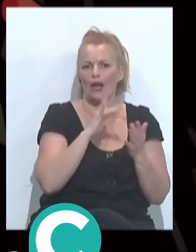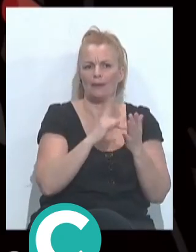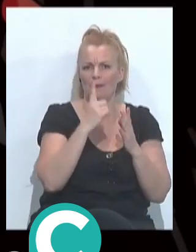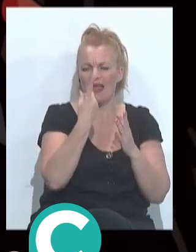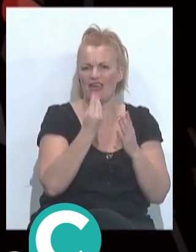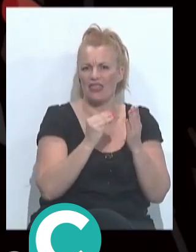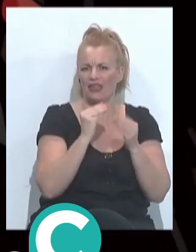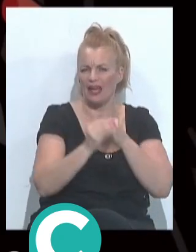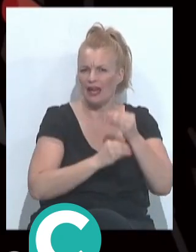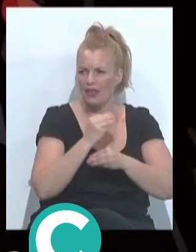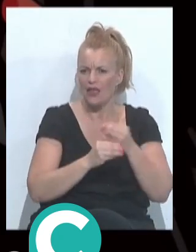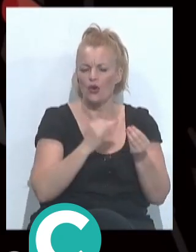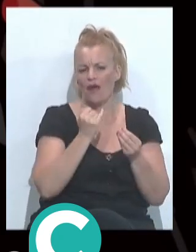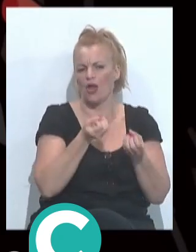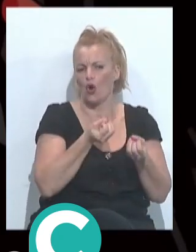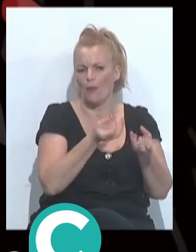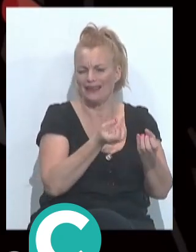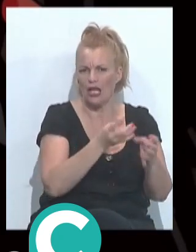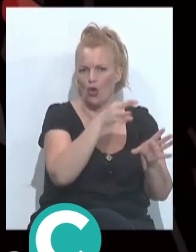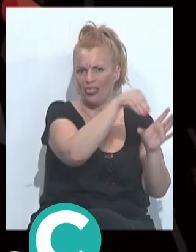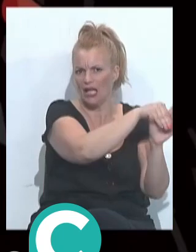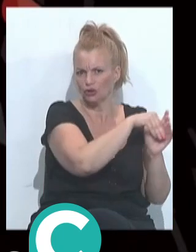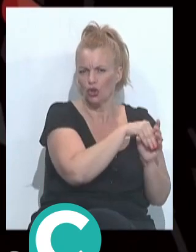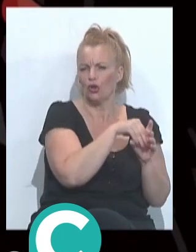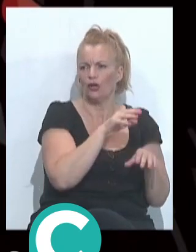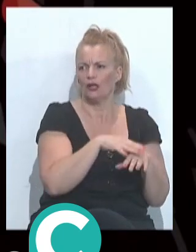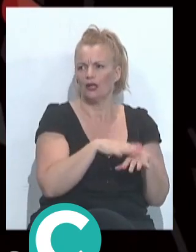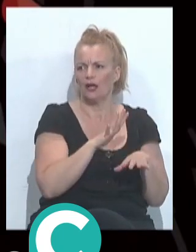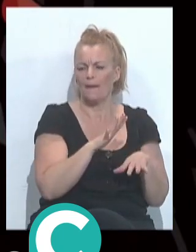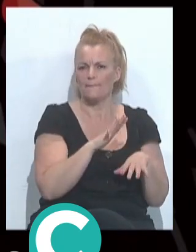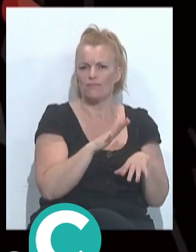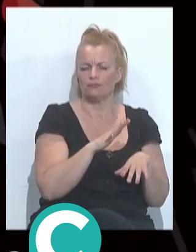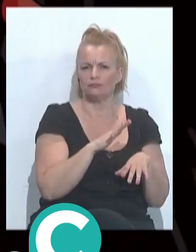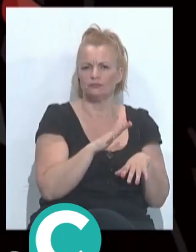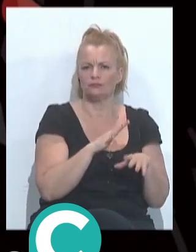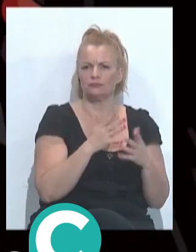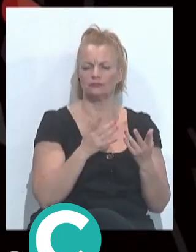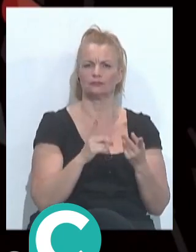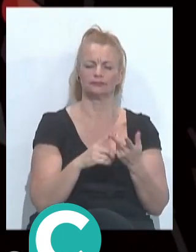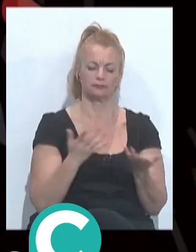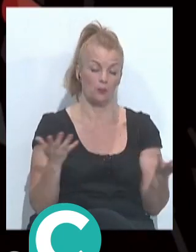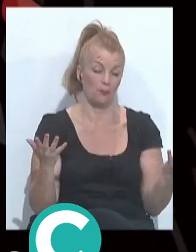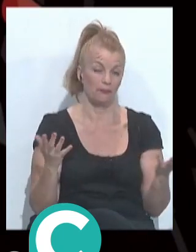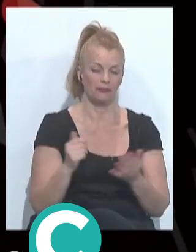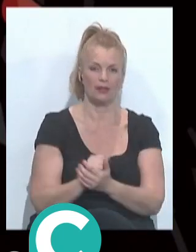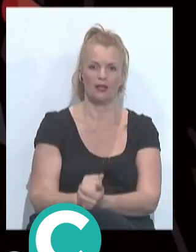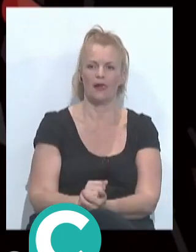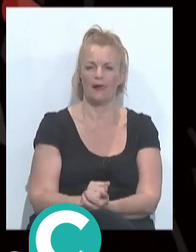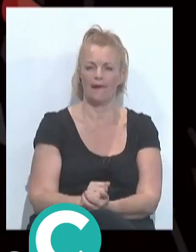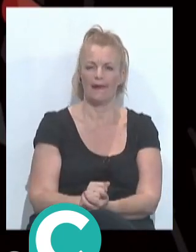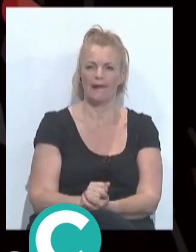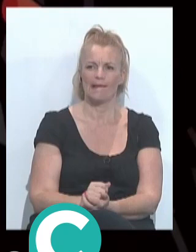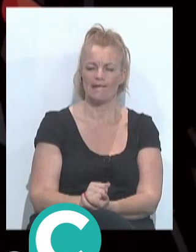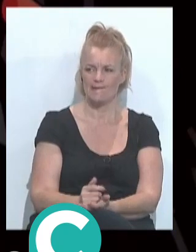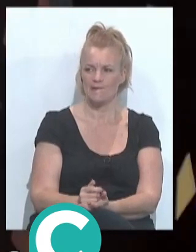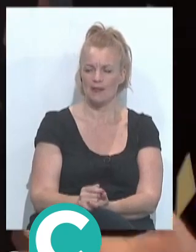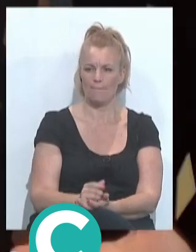y que tenía varios comentarios dentro que estaban un poquito, bueno, pues que no lo... Pero bueno, alguien llamó a